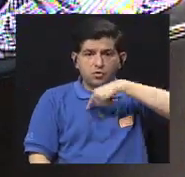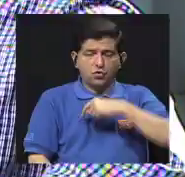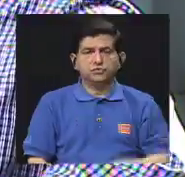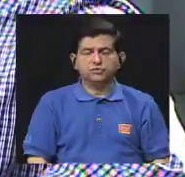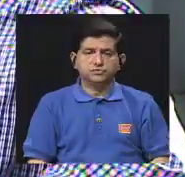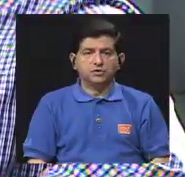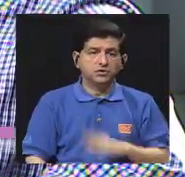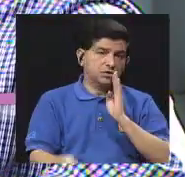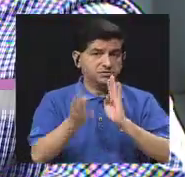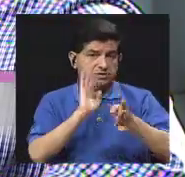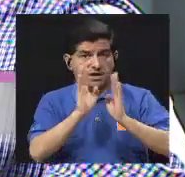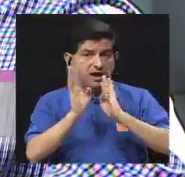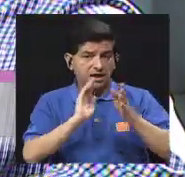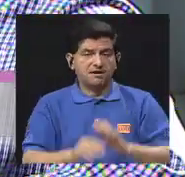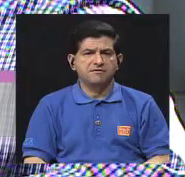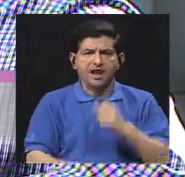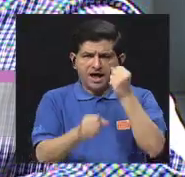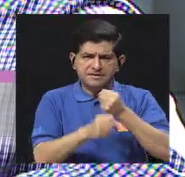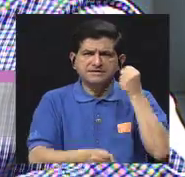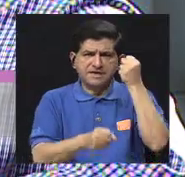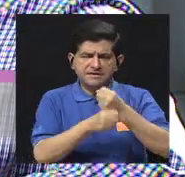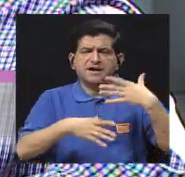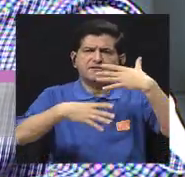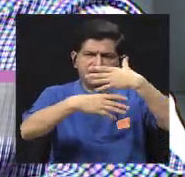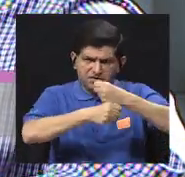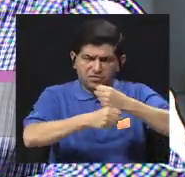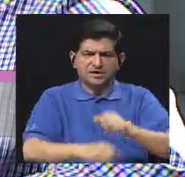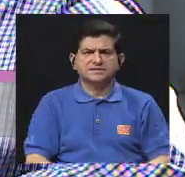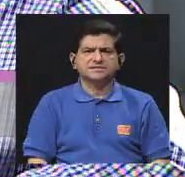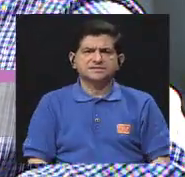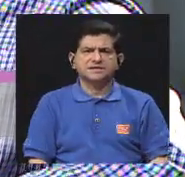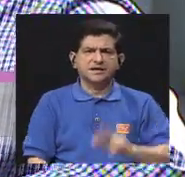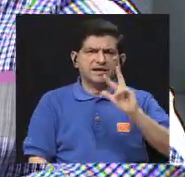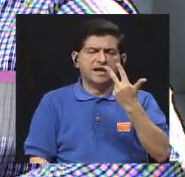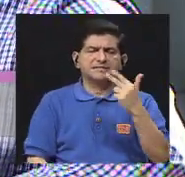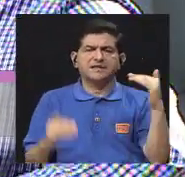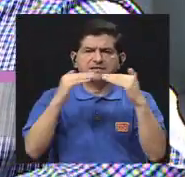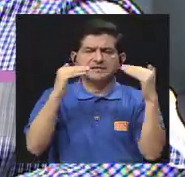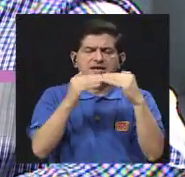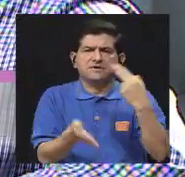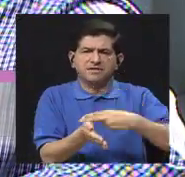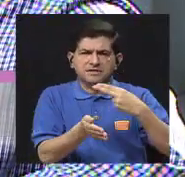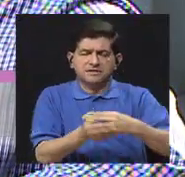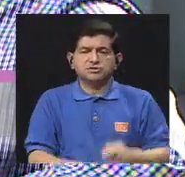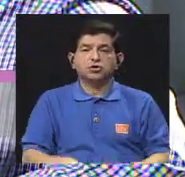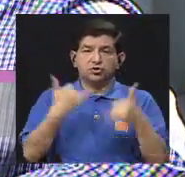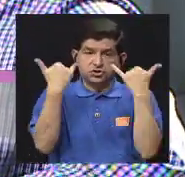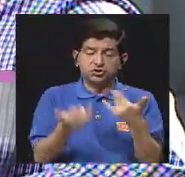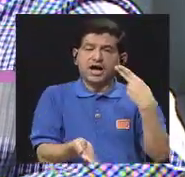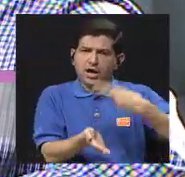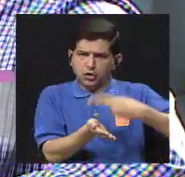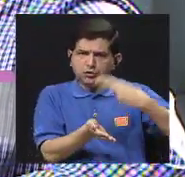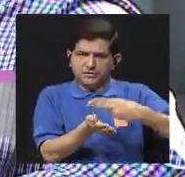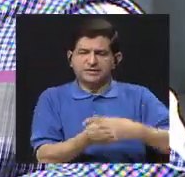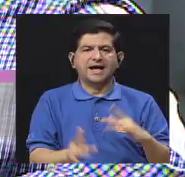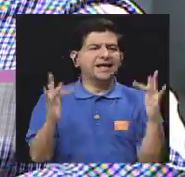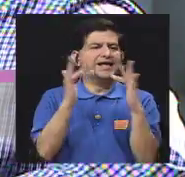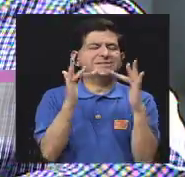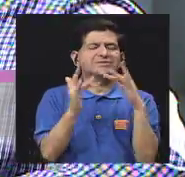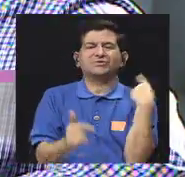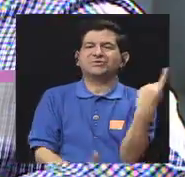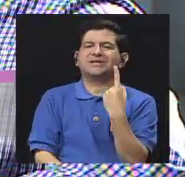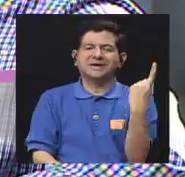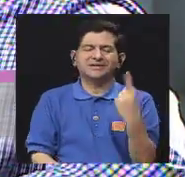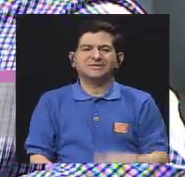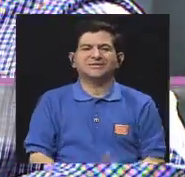conversando del trabajo que se puede realizar en un tercer nivel de atención, que se haría un hospital, es entrar en contacto siempre